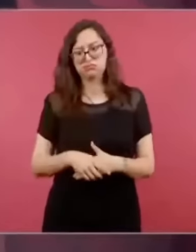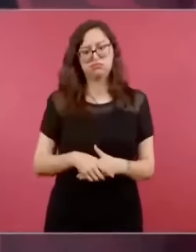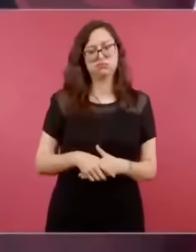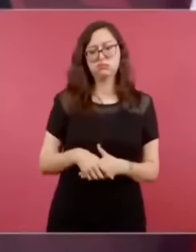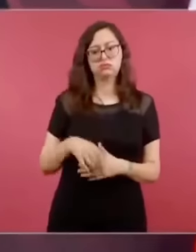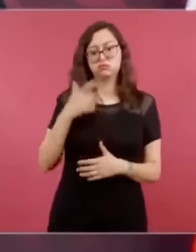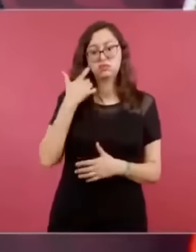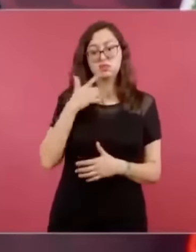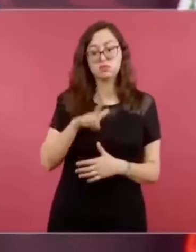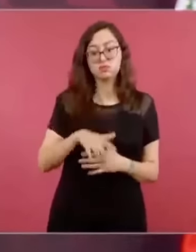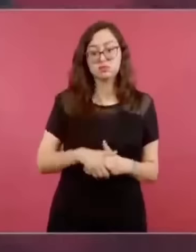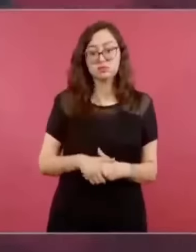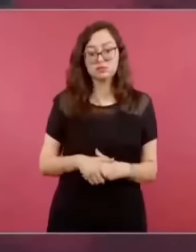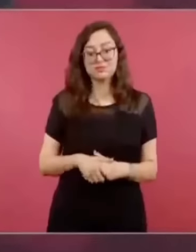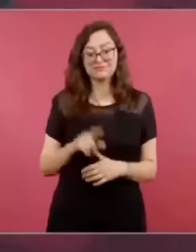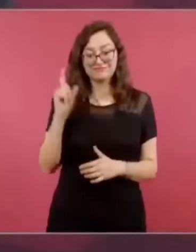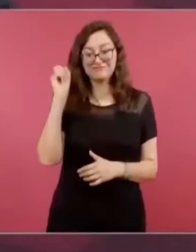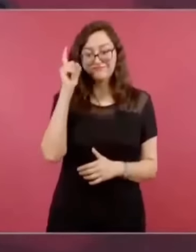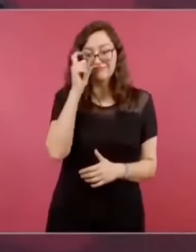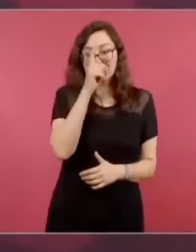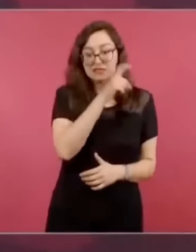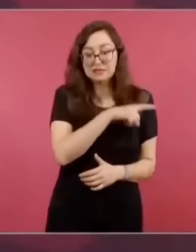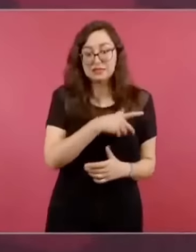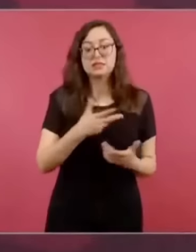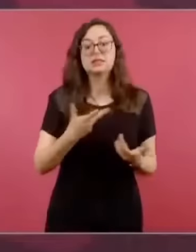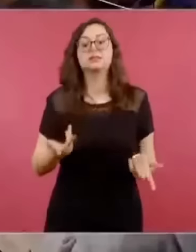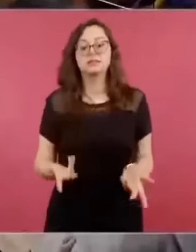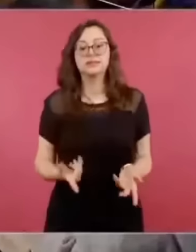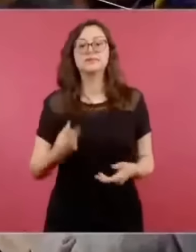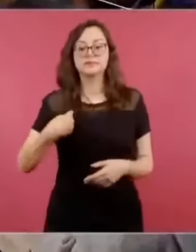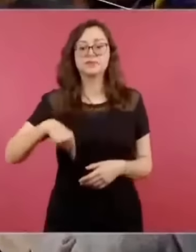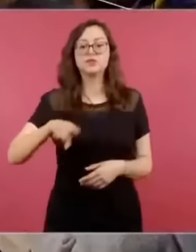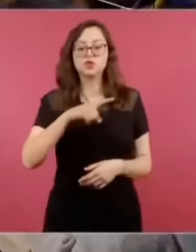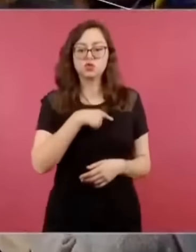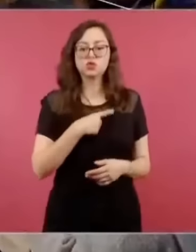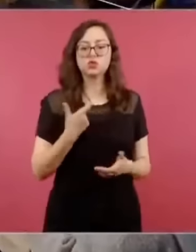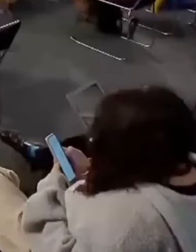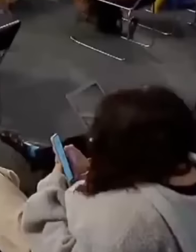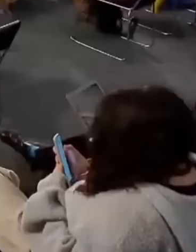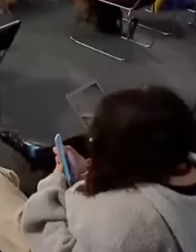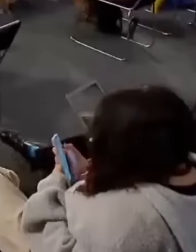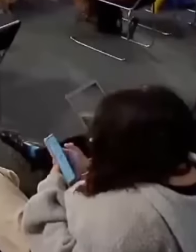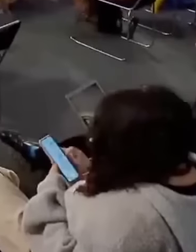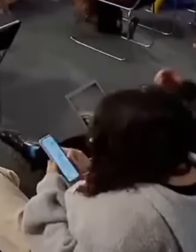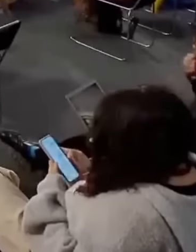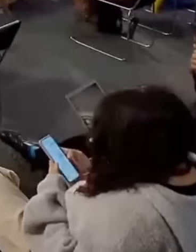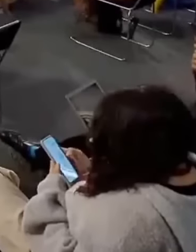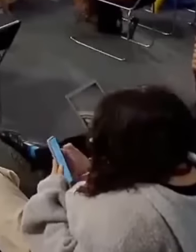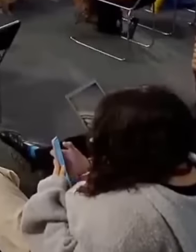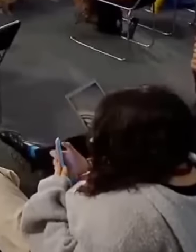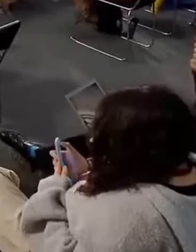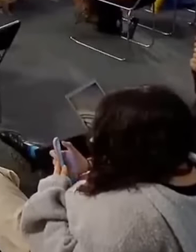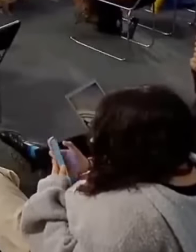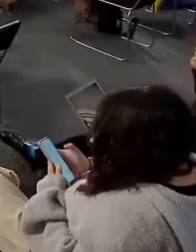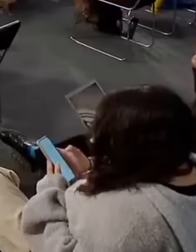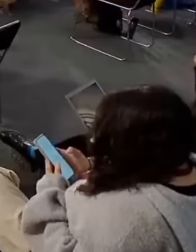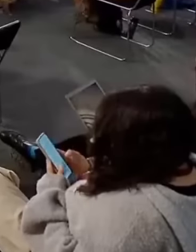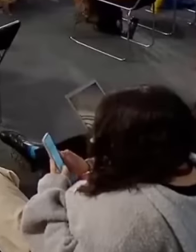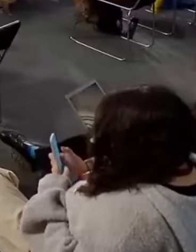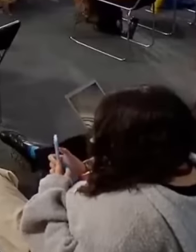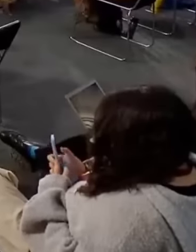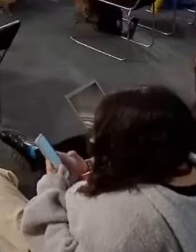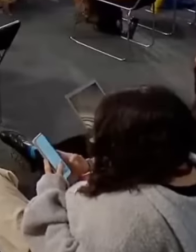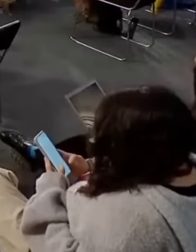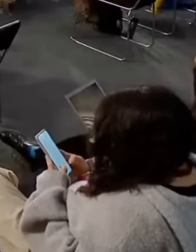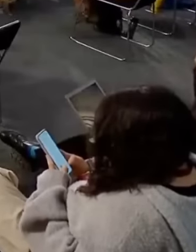una compensación para que primero